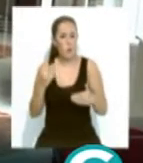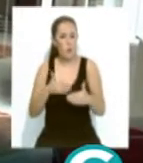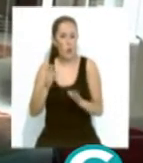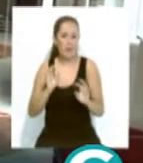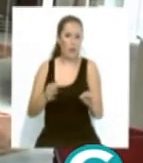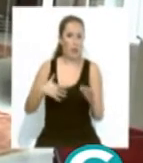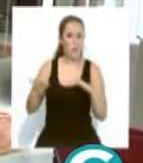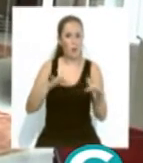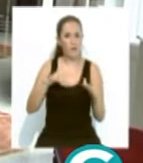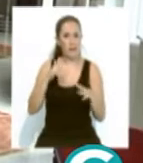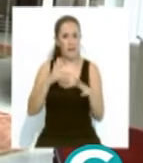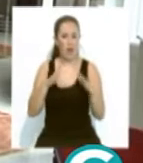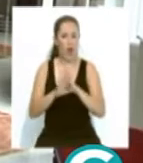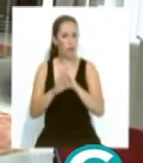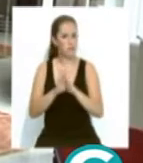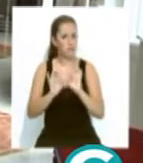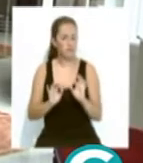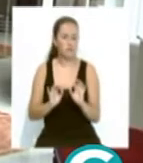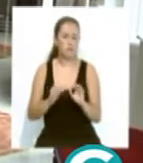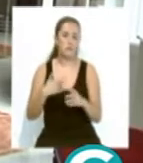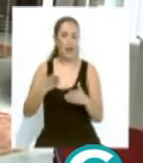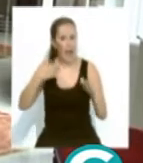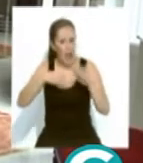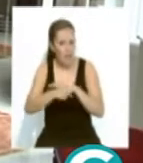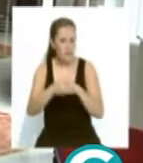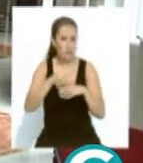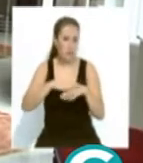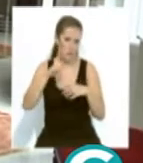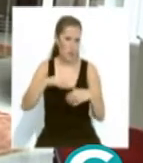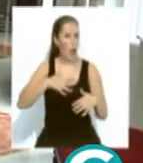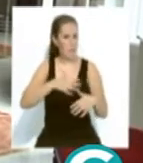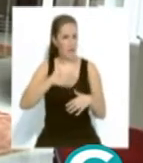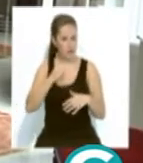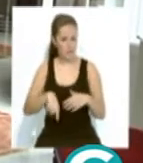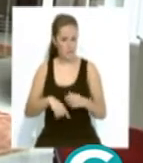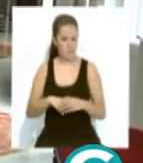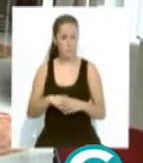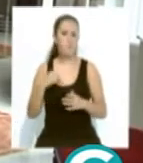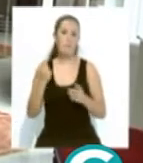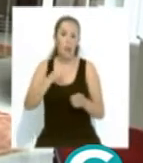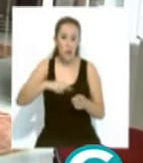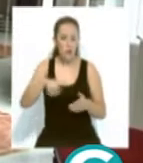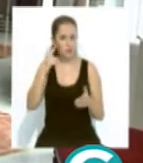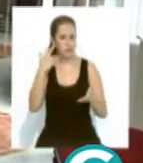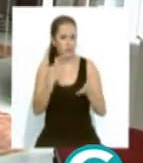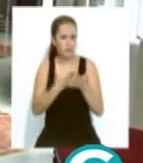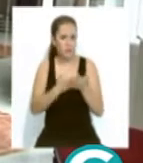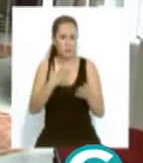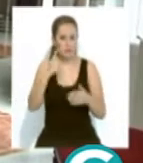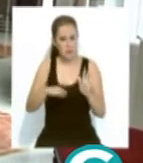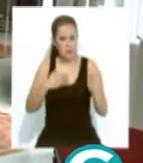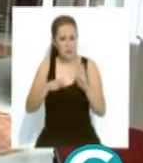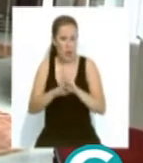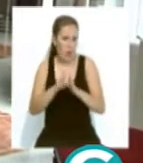modelo de movilidad sostenible, accesible y amable. Nosotros llevamos una propuesta y